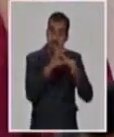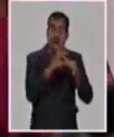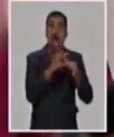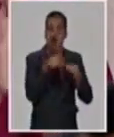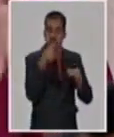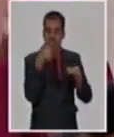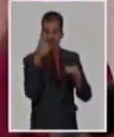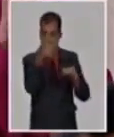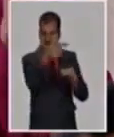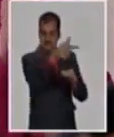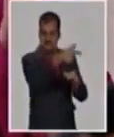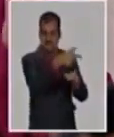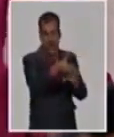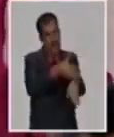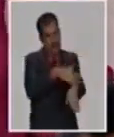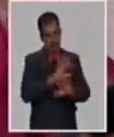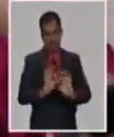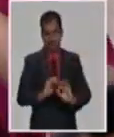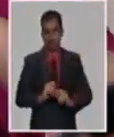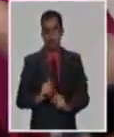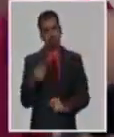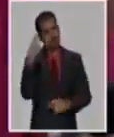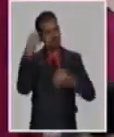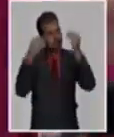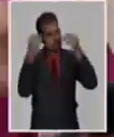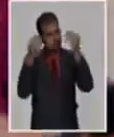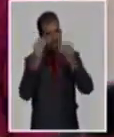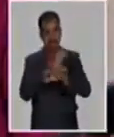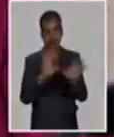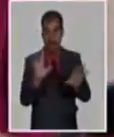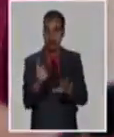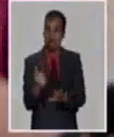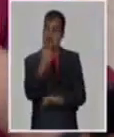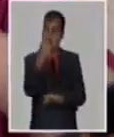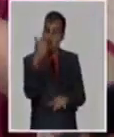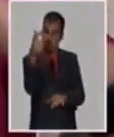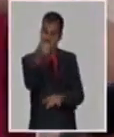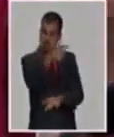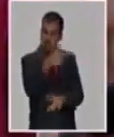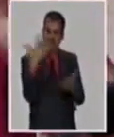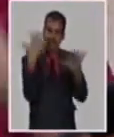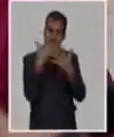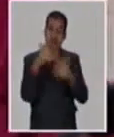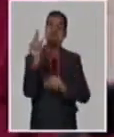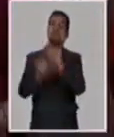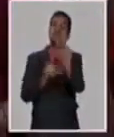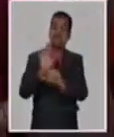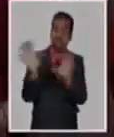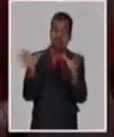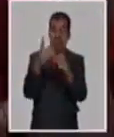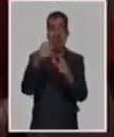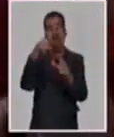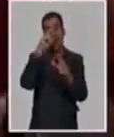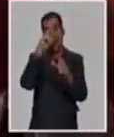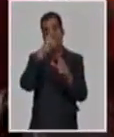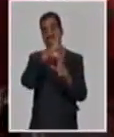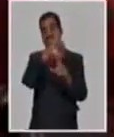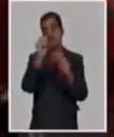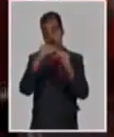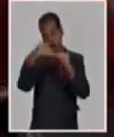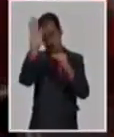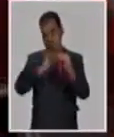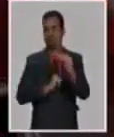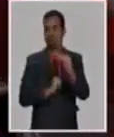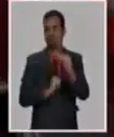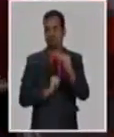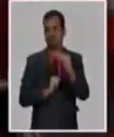Por ejemplo, estamos pensando que los primeros que se le pueda llegar sería todo ese estrato de mayor de 60 años, luego el